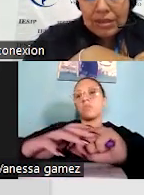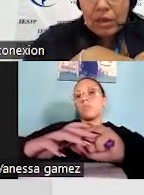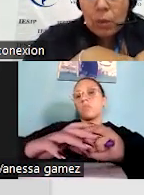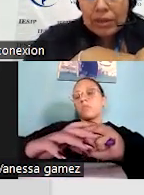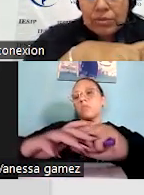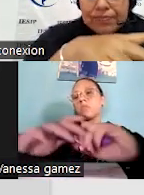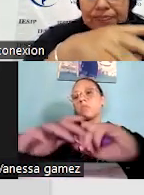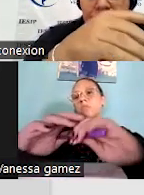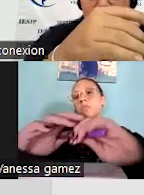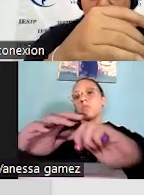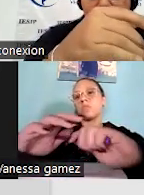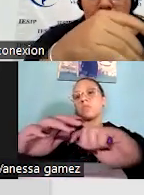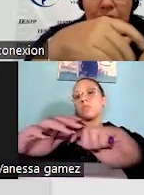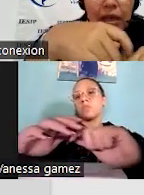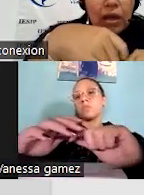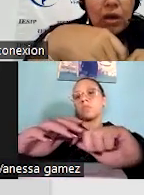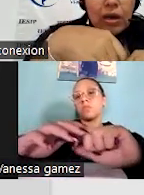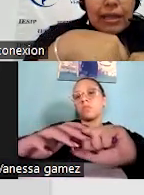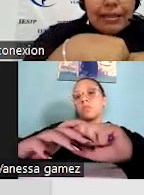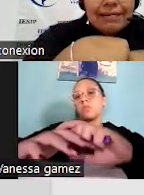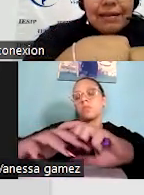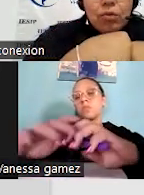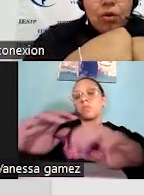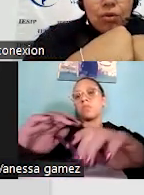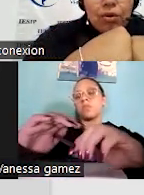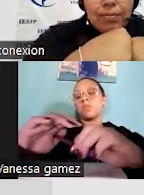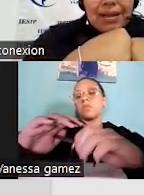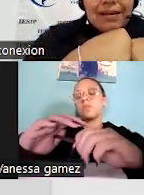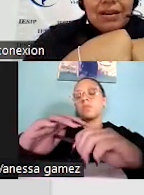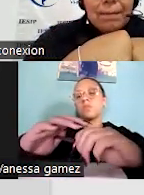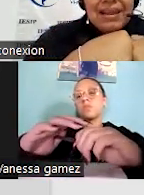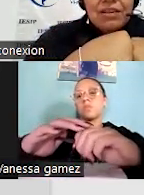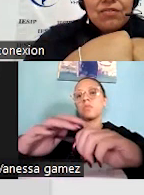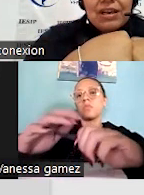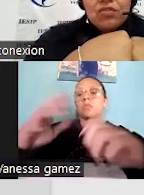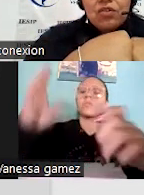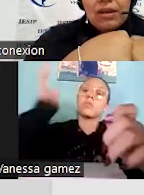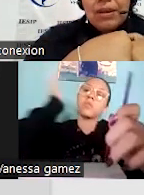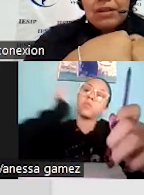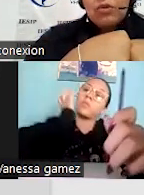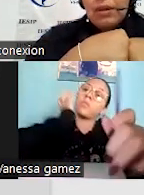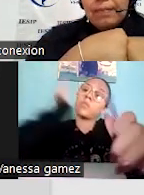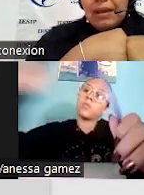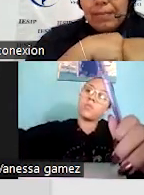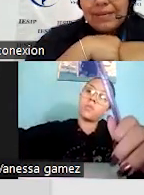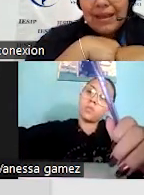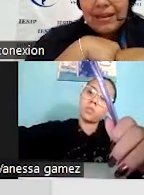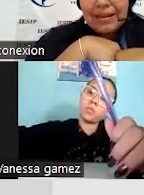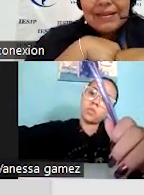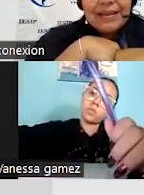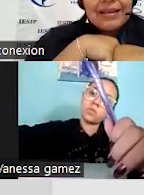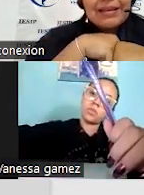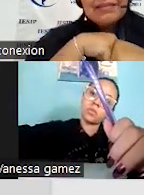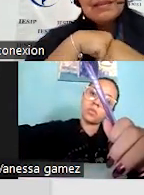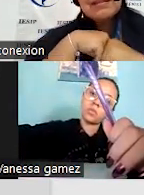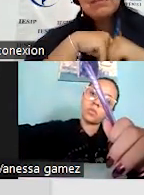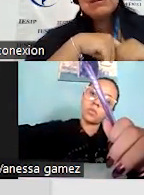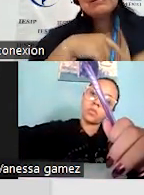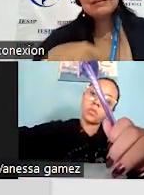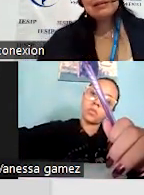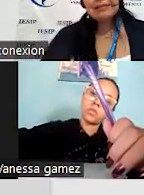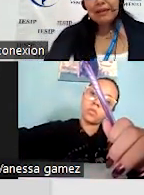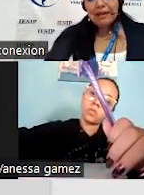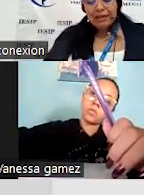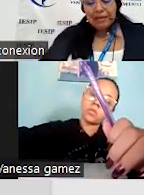del 2024. El tercer módulo va a ser la planificación de eventos especiales. Y en este